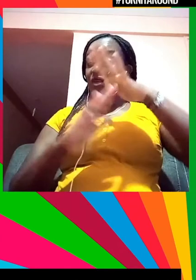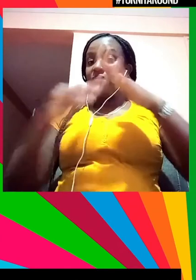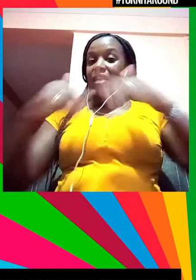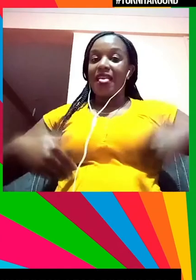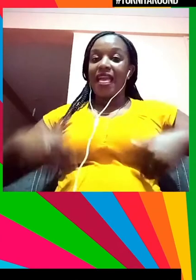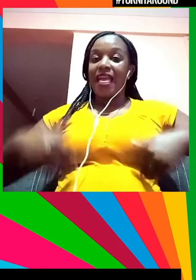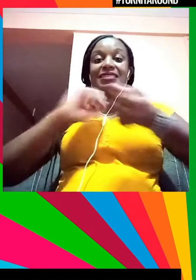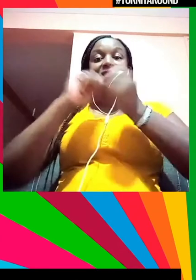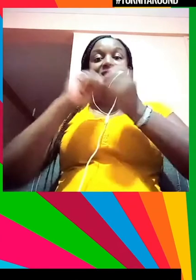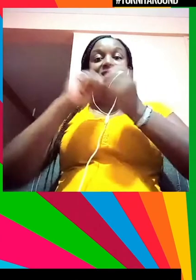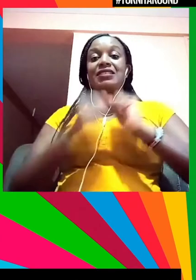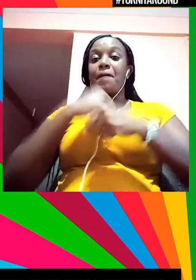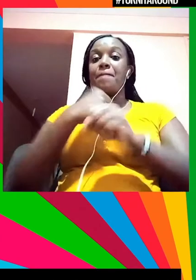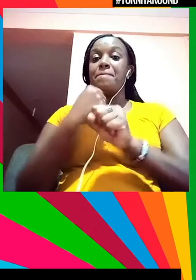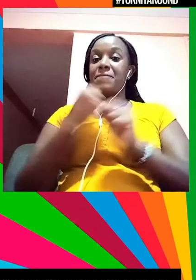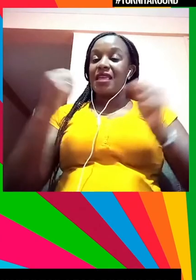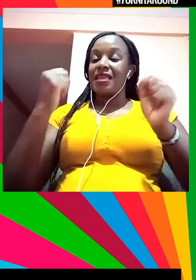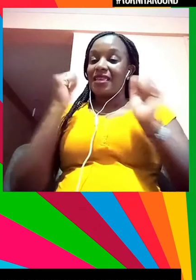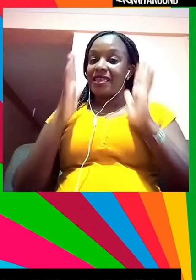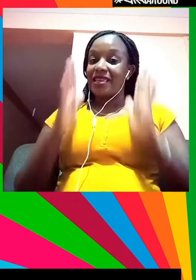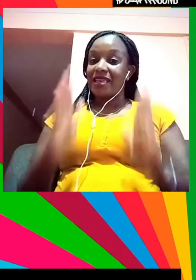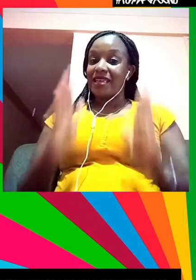La fundación Natasha Mwansa.